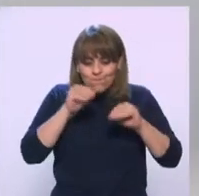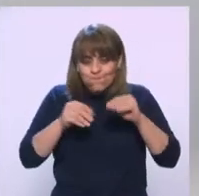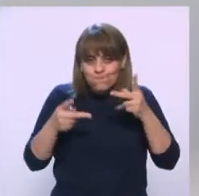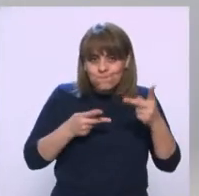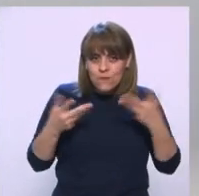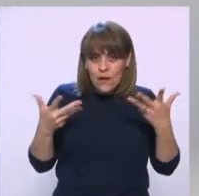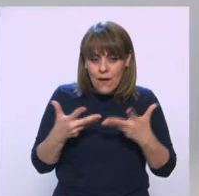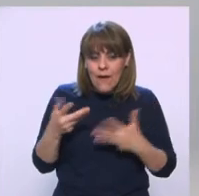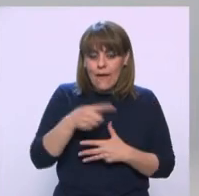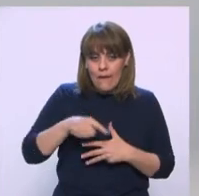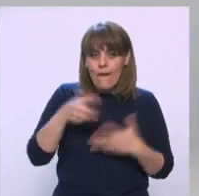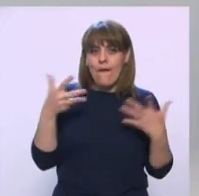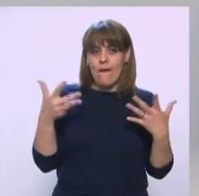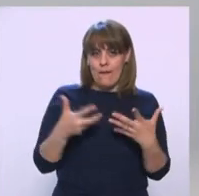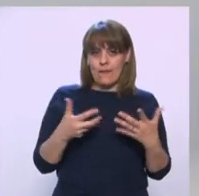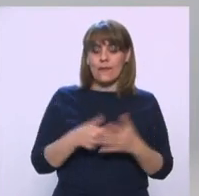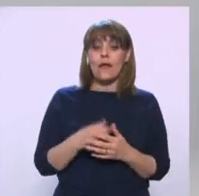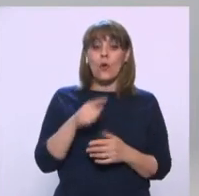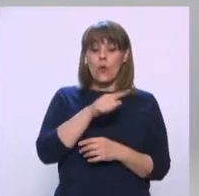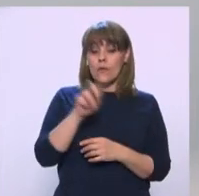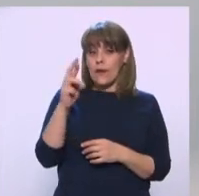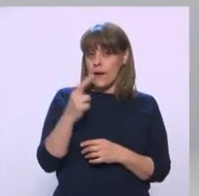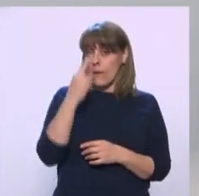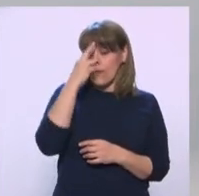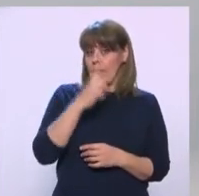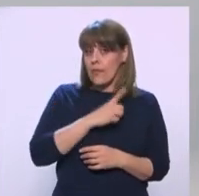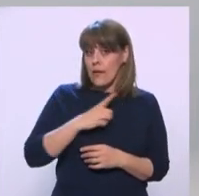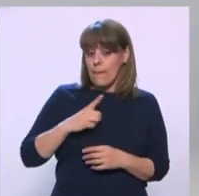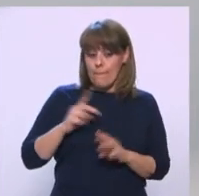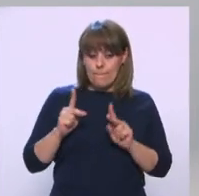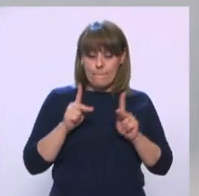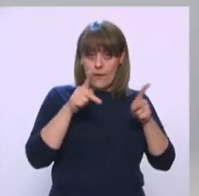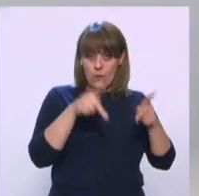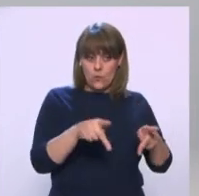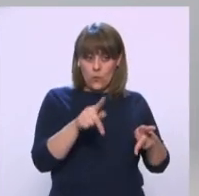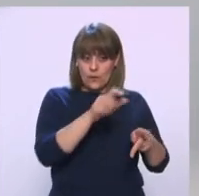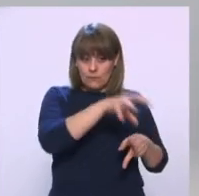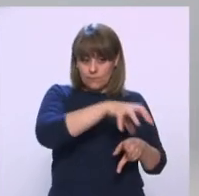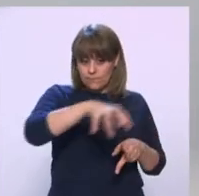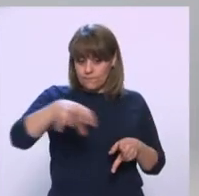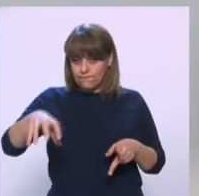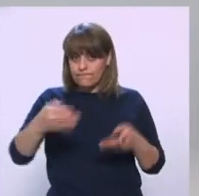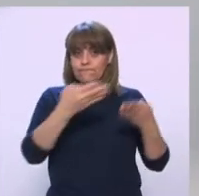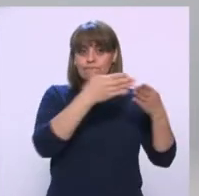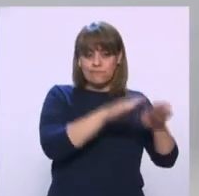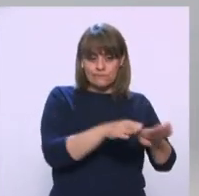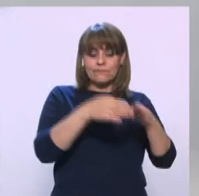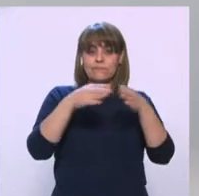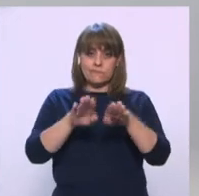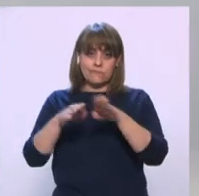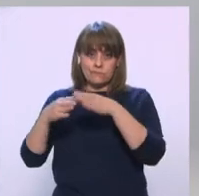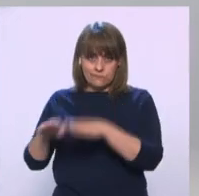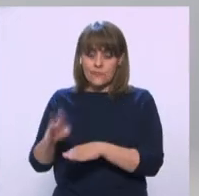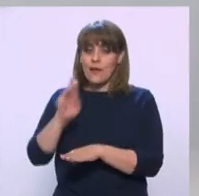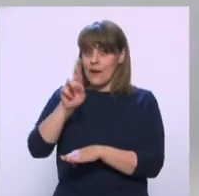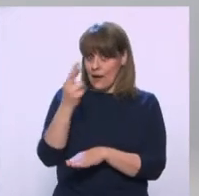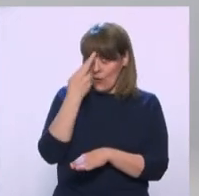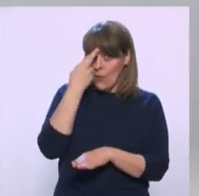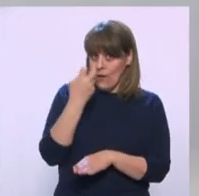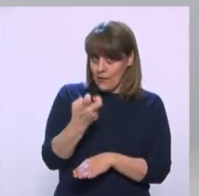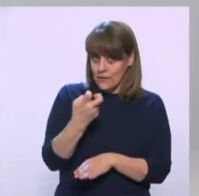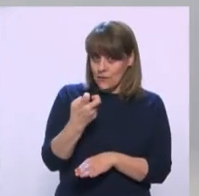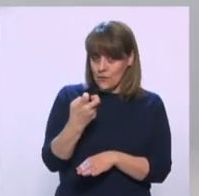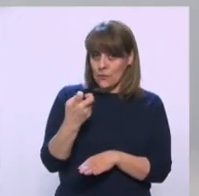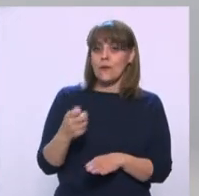Lo más importante es recordar que los panteones van a estar cerrados, que nuestros panteones